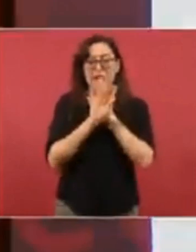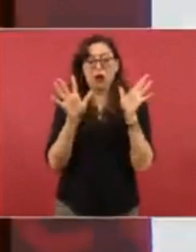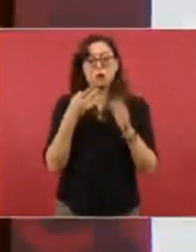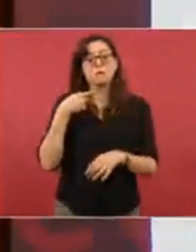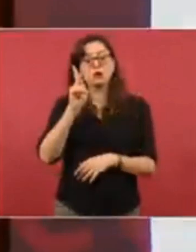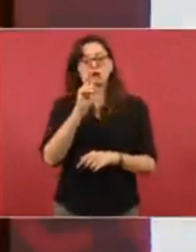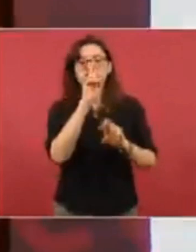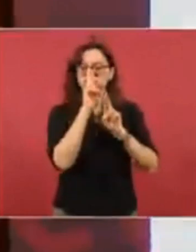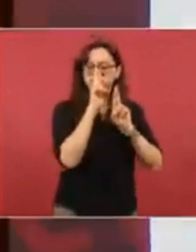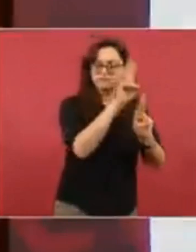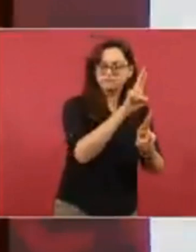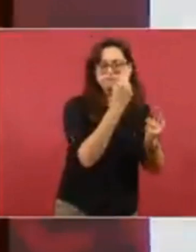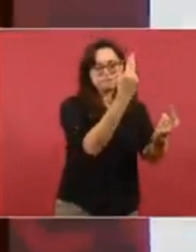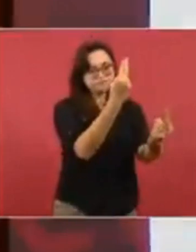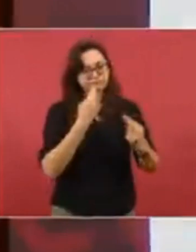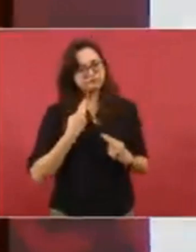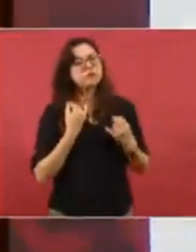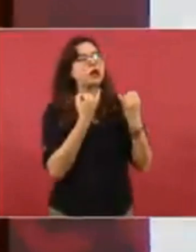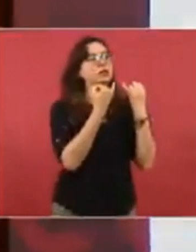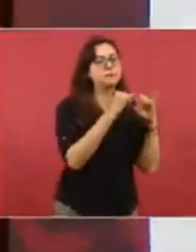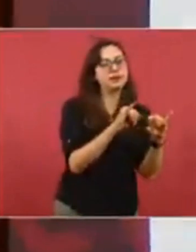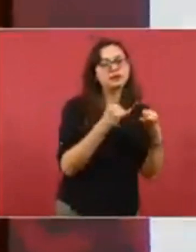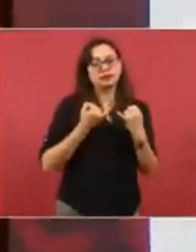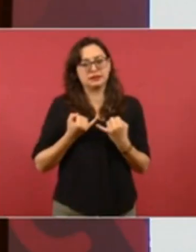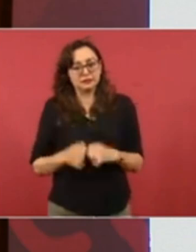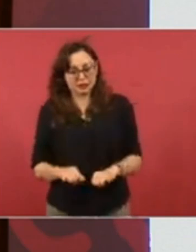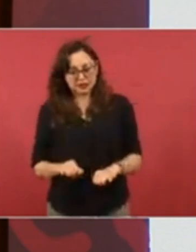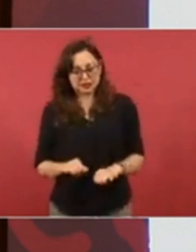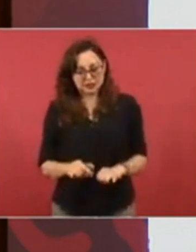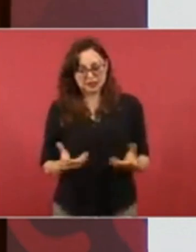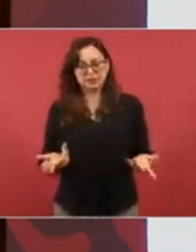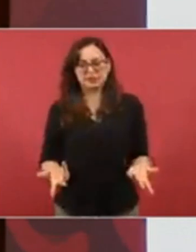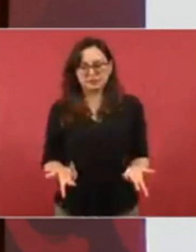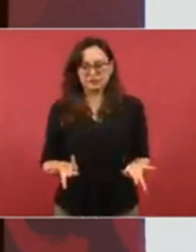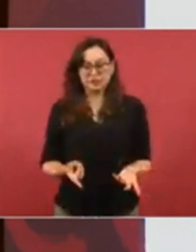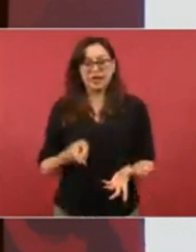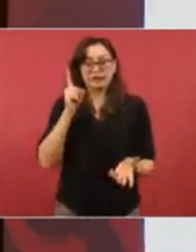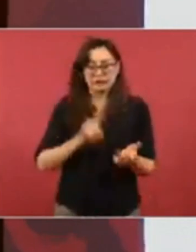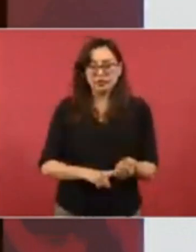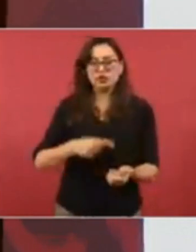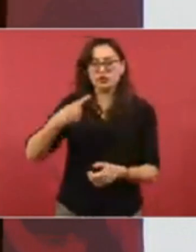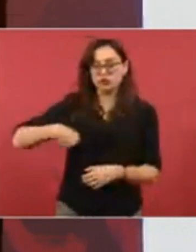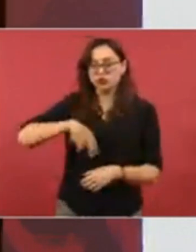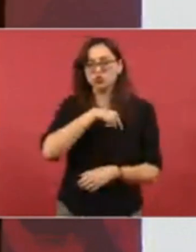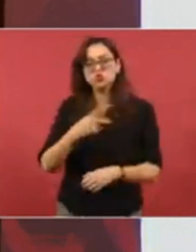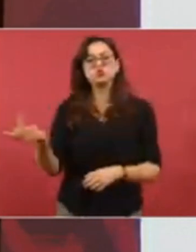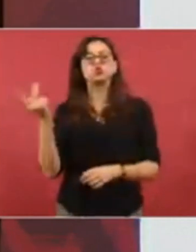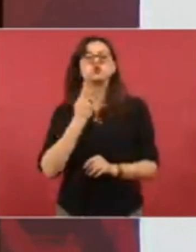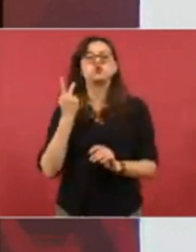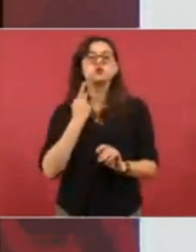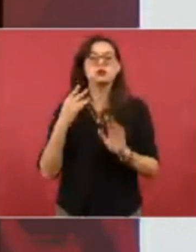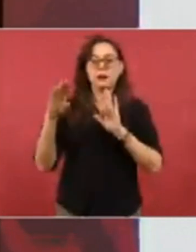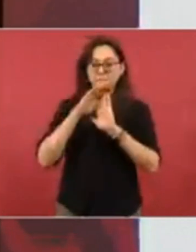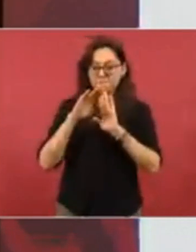de a partir de la política que hemos definido en México